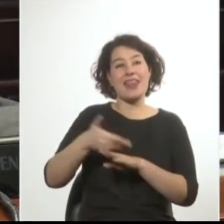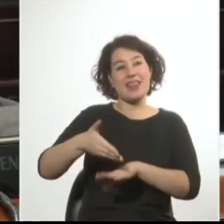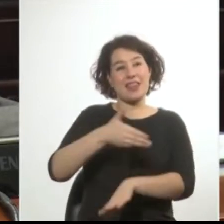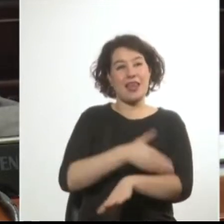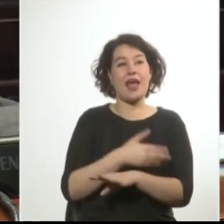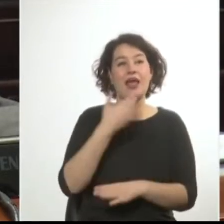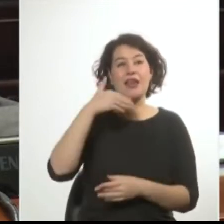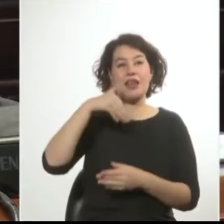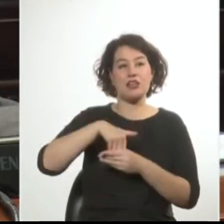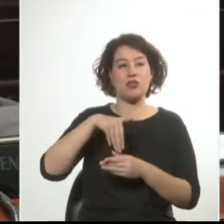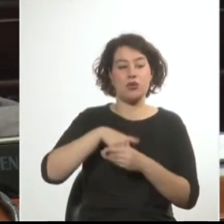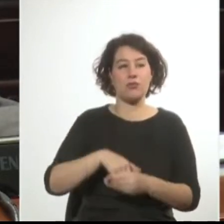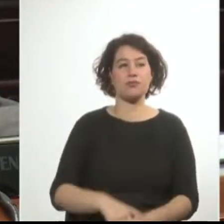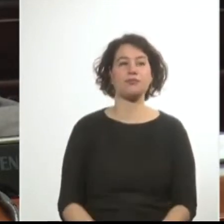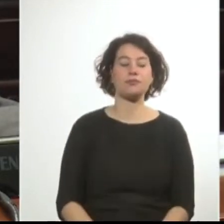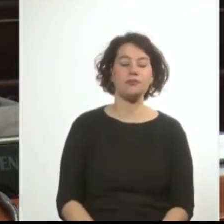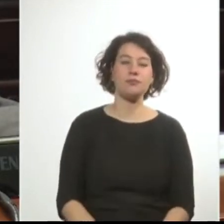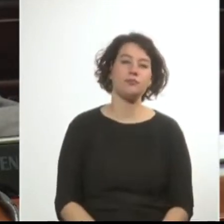elecciones liberrimas.